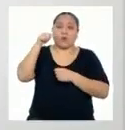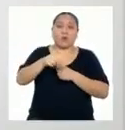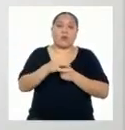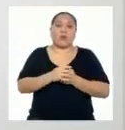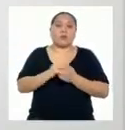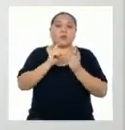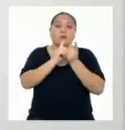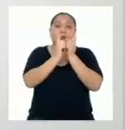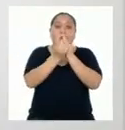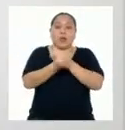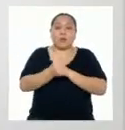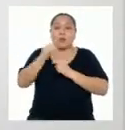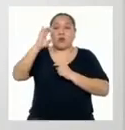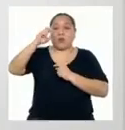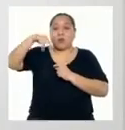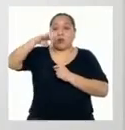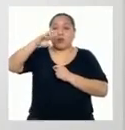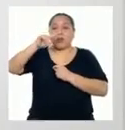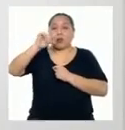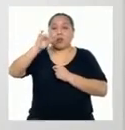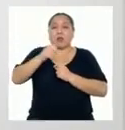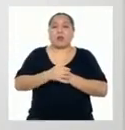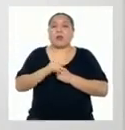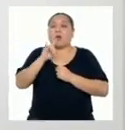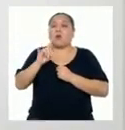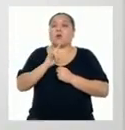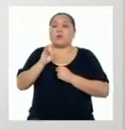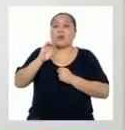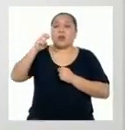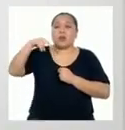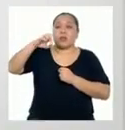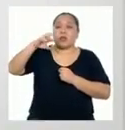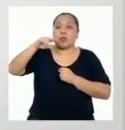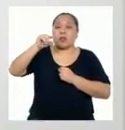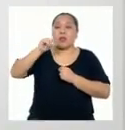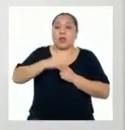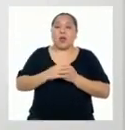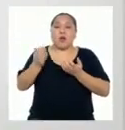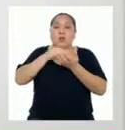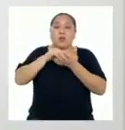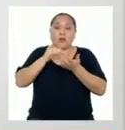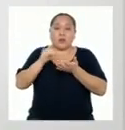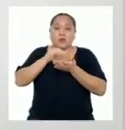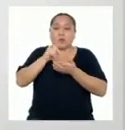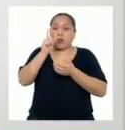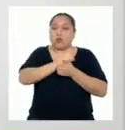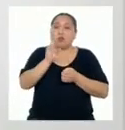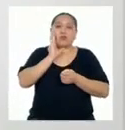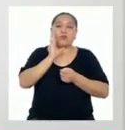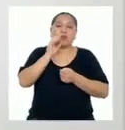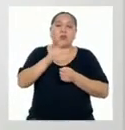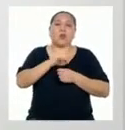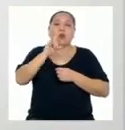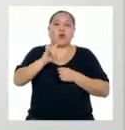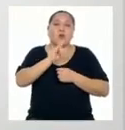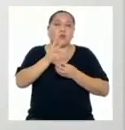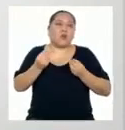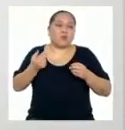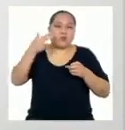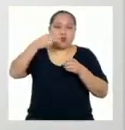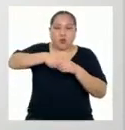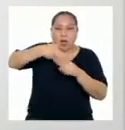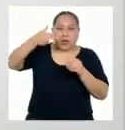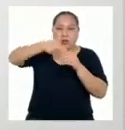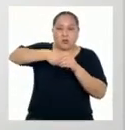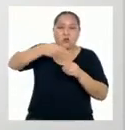por una transición energética hacia el uso de las energías renovables no contaminantes. Porque el uso indiscriminado de los combustibles